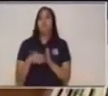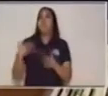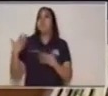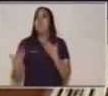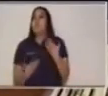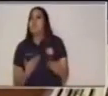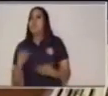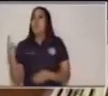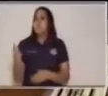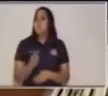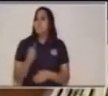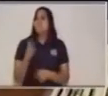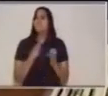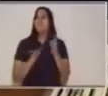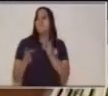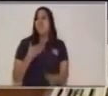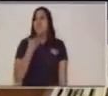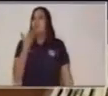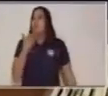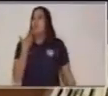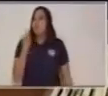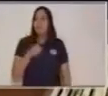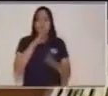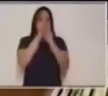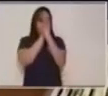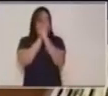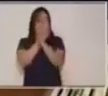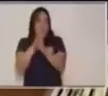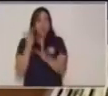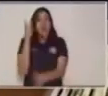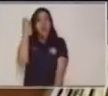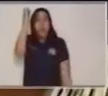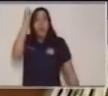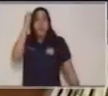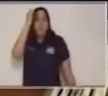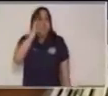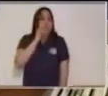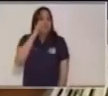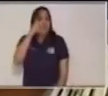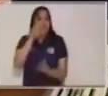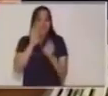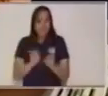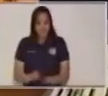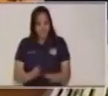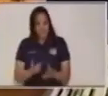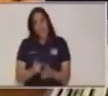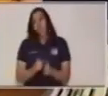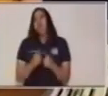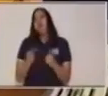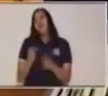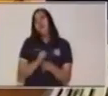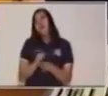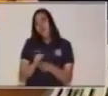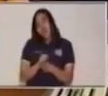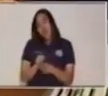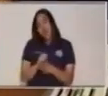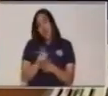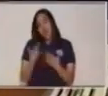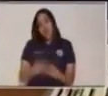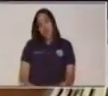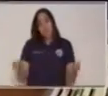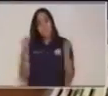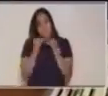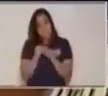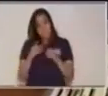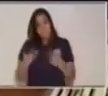mucho más fácil poder respetar nuestras opiniones y las de los demás. Pero para practicar bien qué es la coherencia,